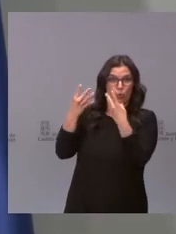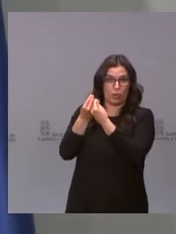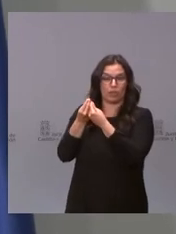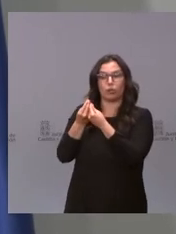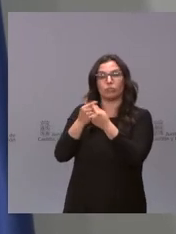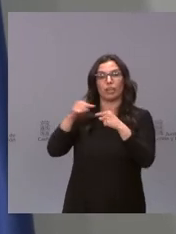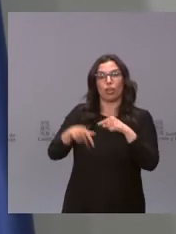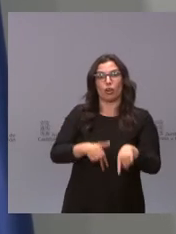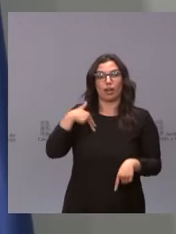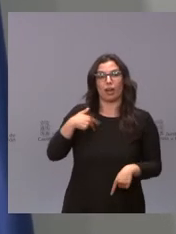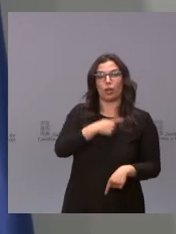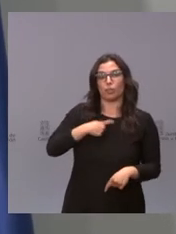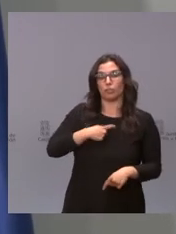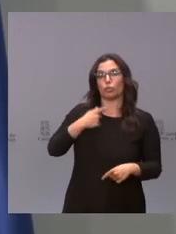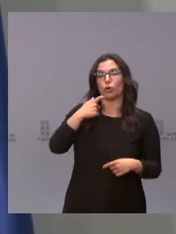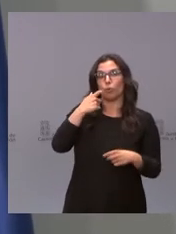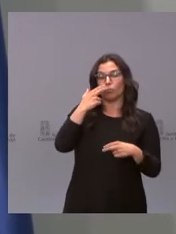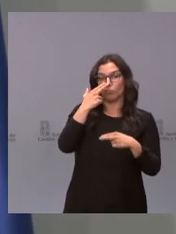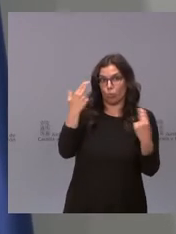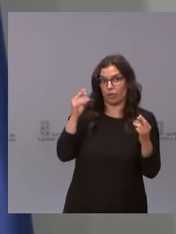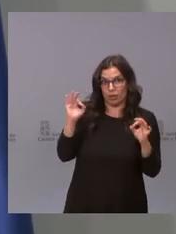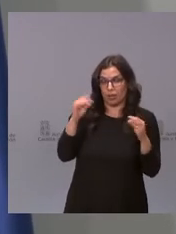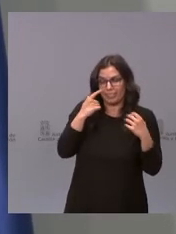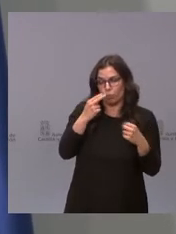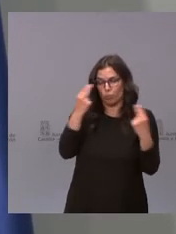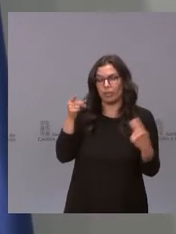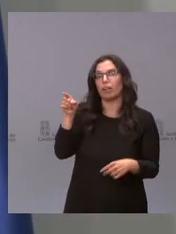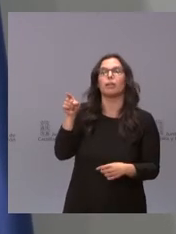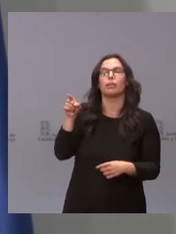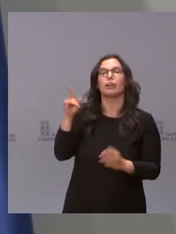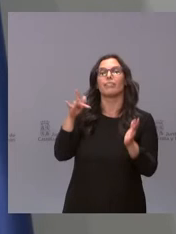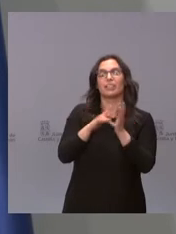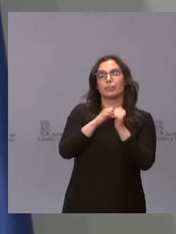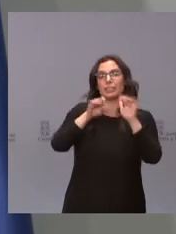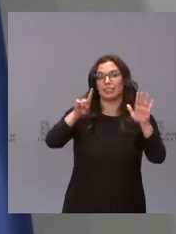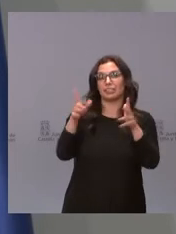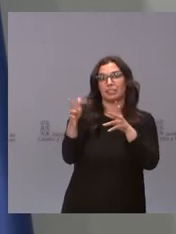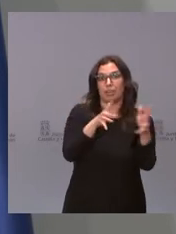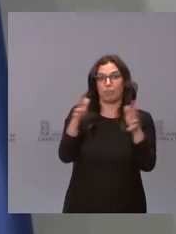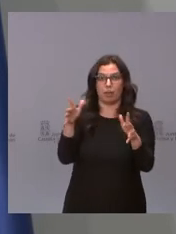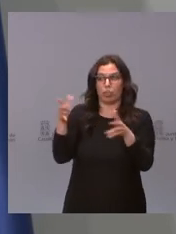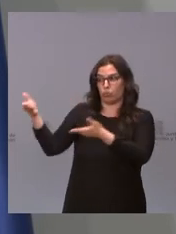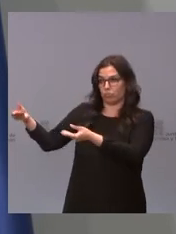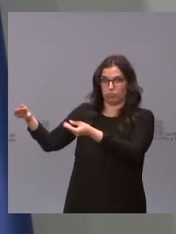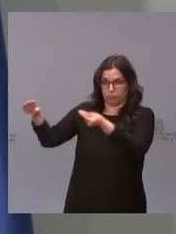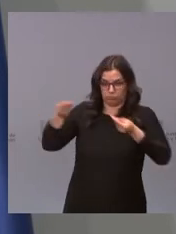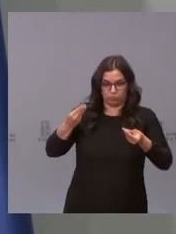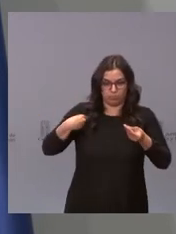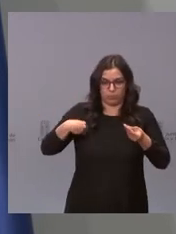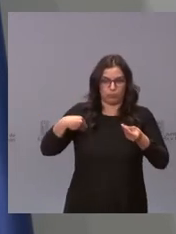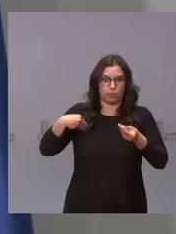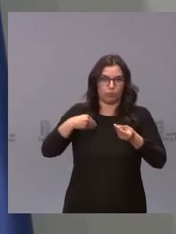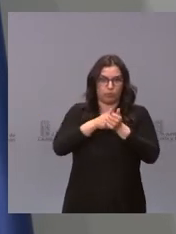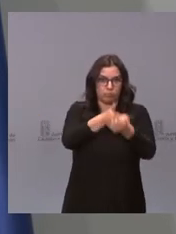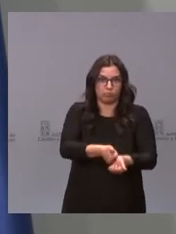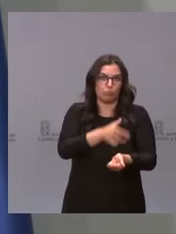Salud Pública, de la Comisión Nacional de Salud Pública, que está publicado con fecha 26 de marzo, por eso es el que nos ha obligado a